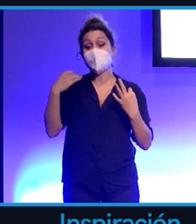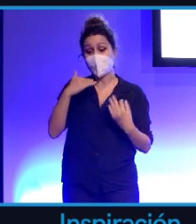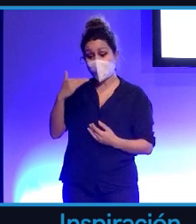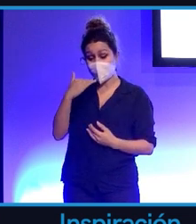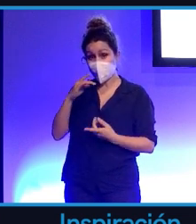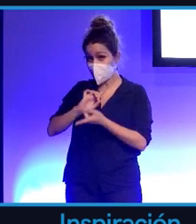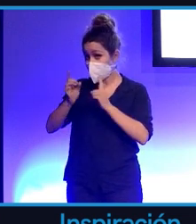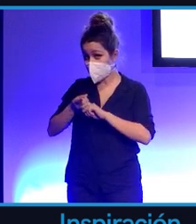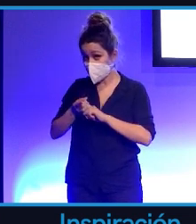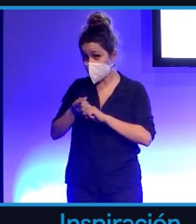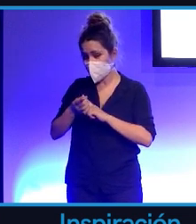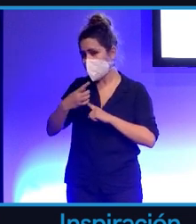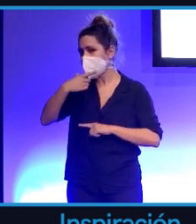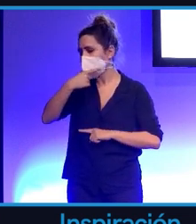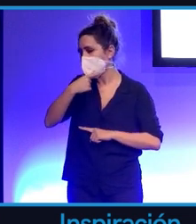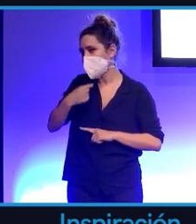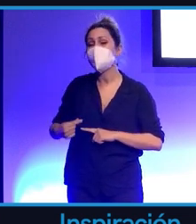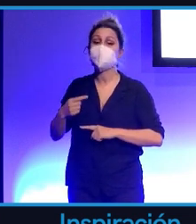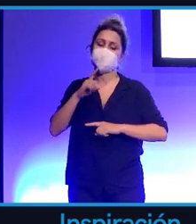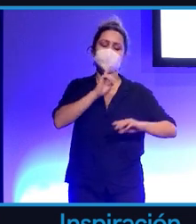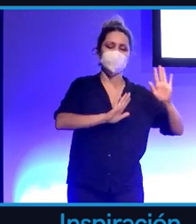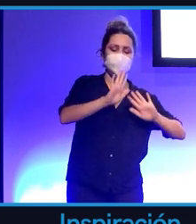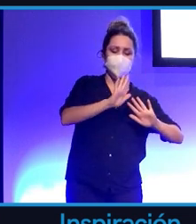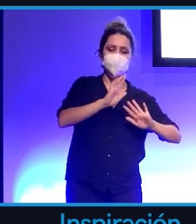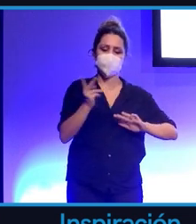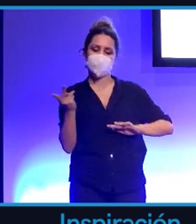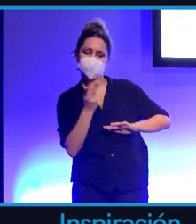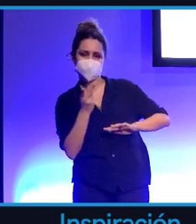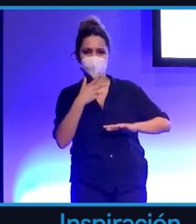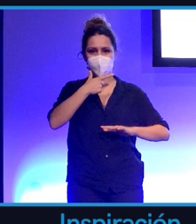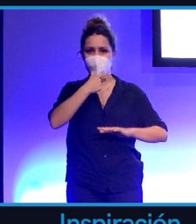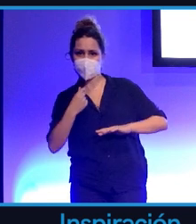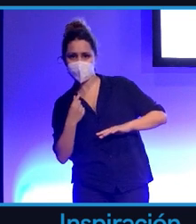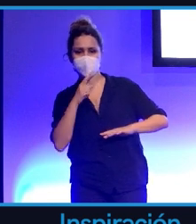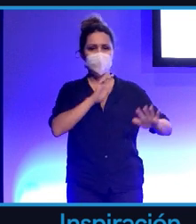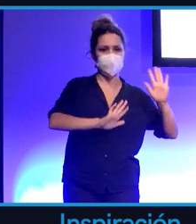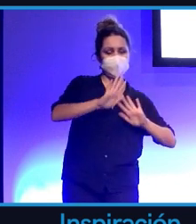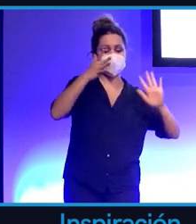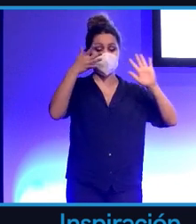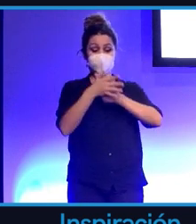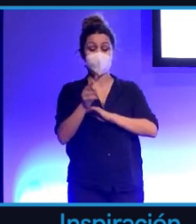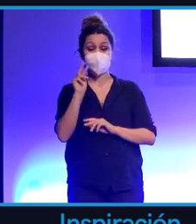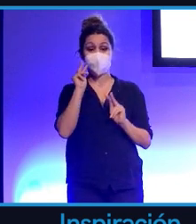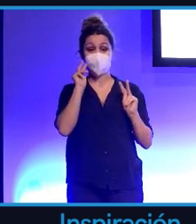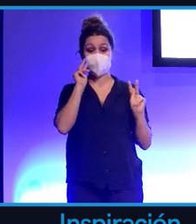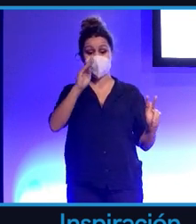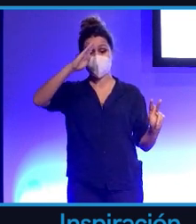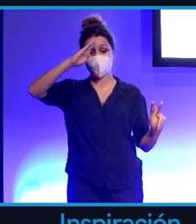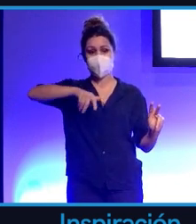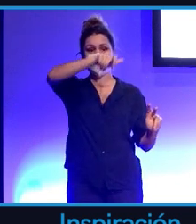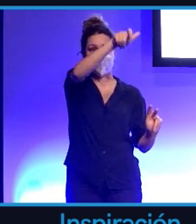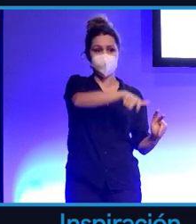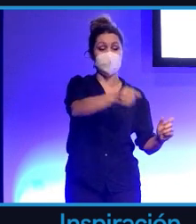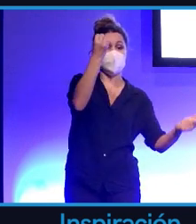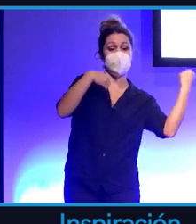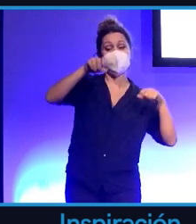algo tan sencillo como, y tan complejo a la vez, como mantener una visión directa entre el comportamiento humano